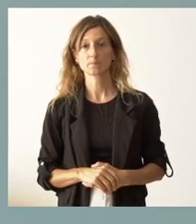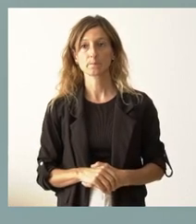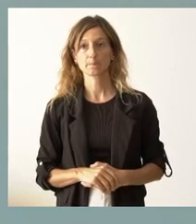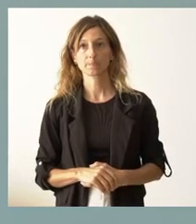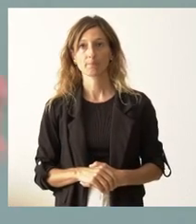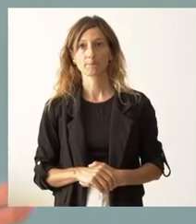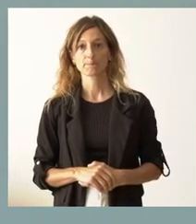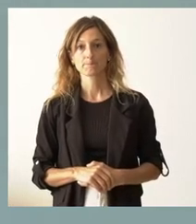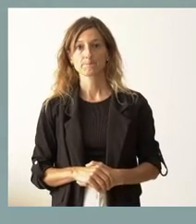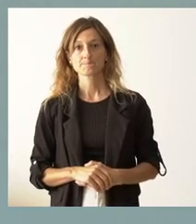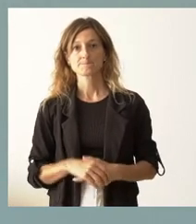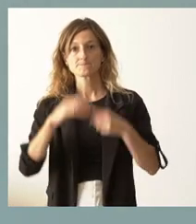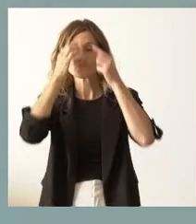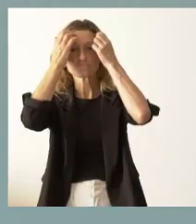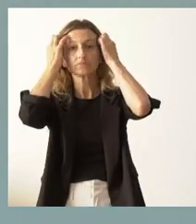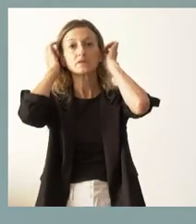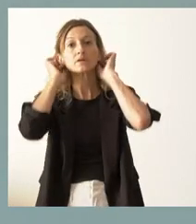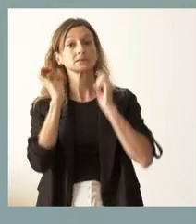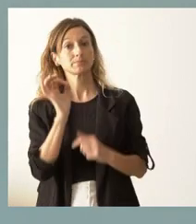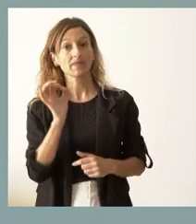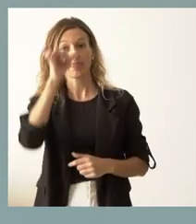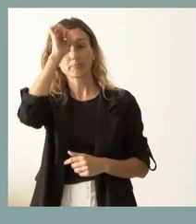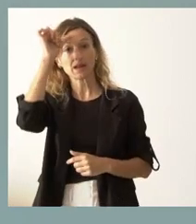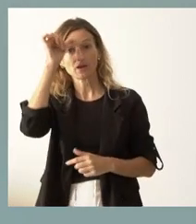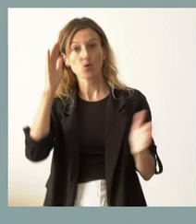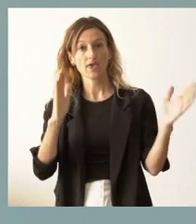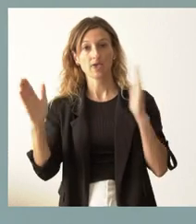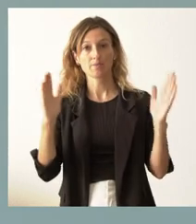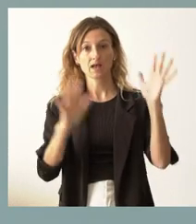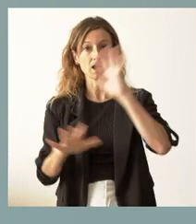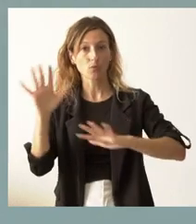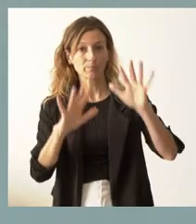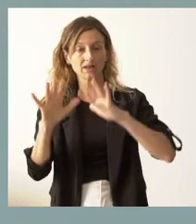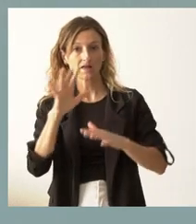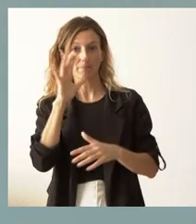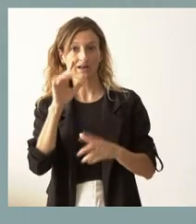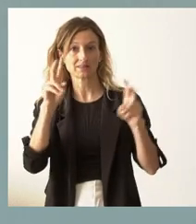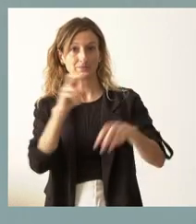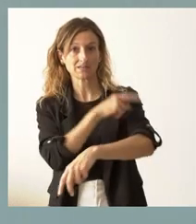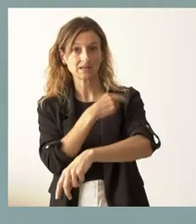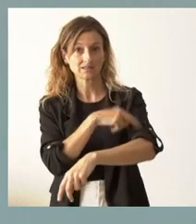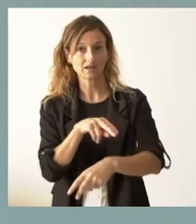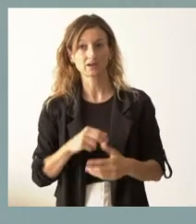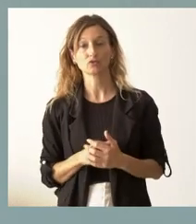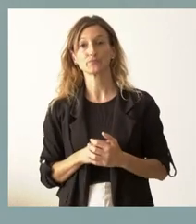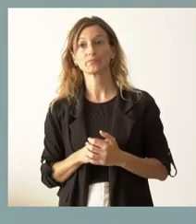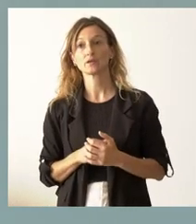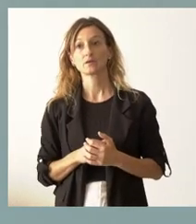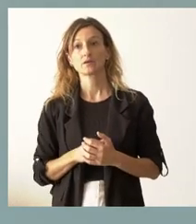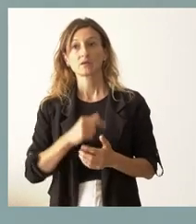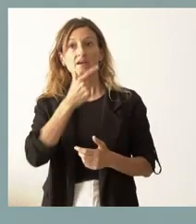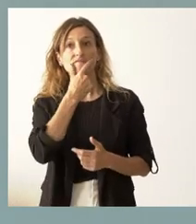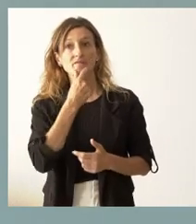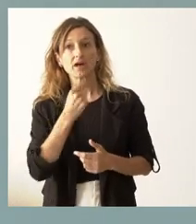Pues, efectivamente, el verano es una época especialmente complicada desde el punto de vista de la prestación del servicio sanitario, como usted ha descrito. No es una solución fácil,